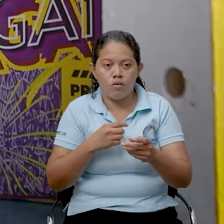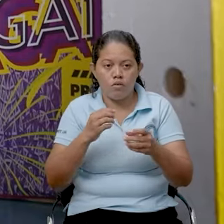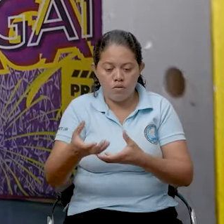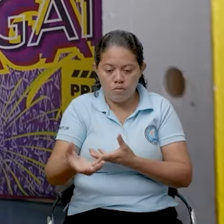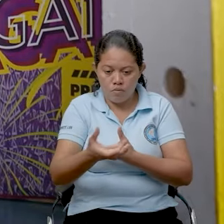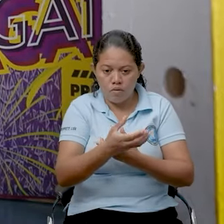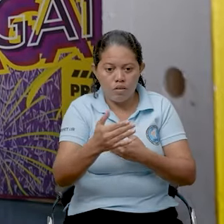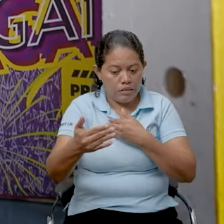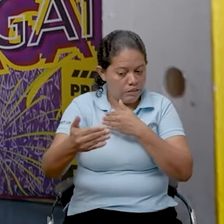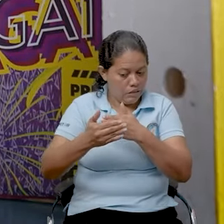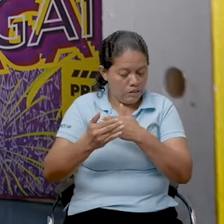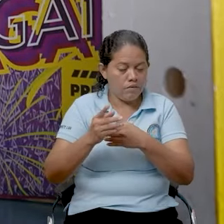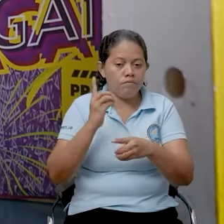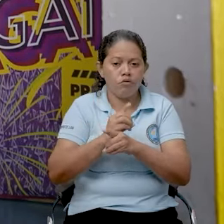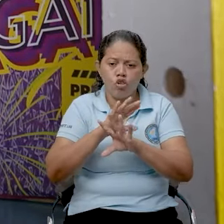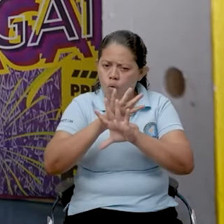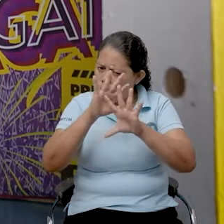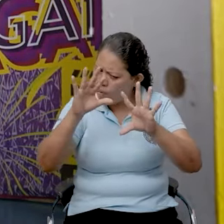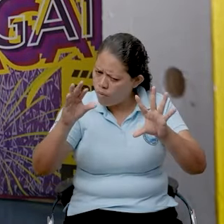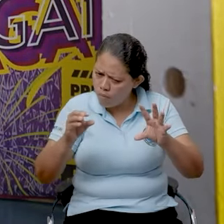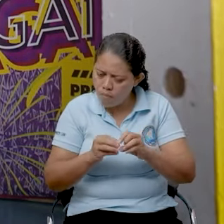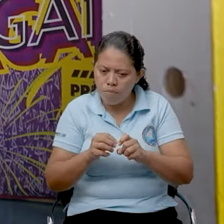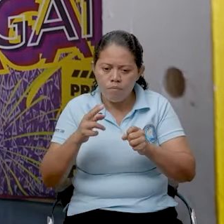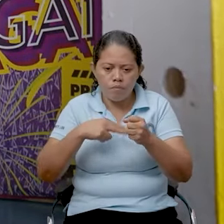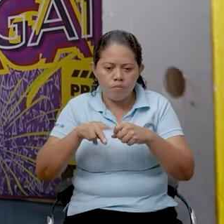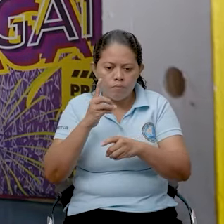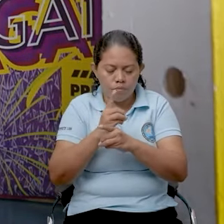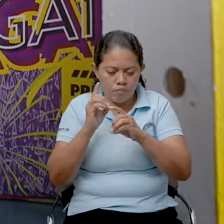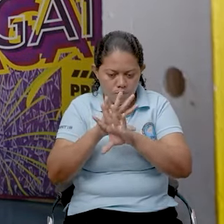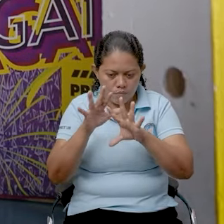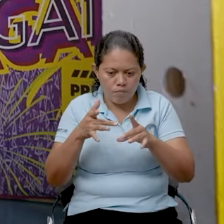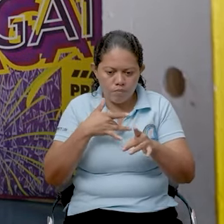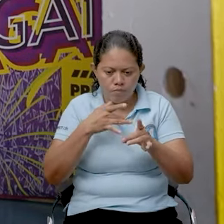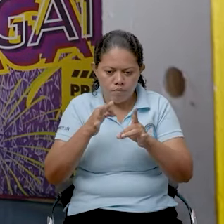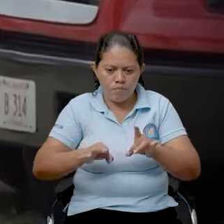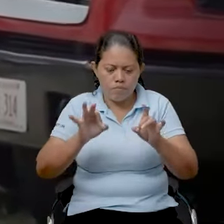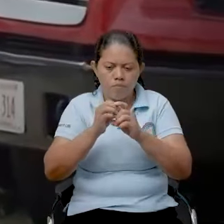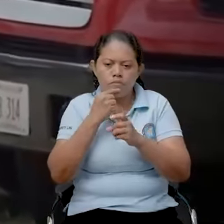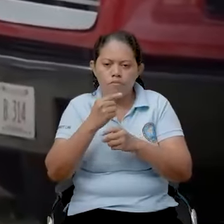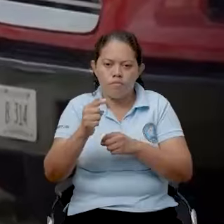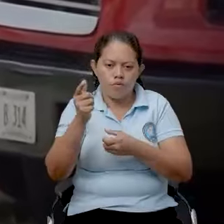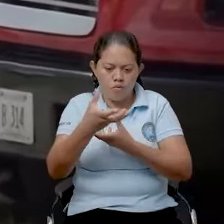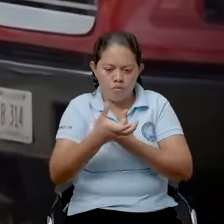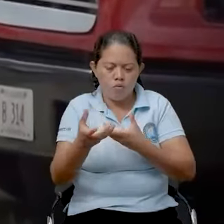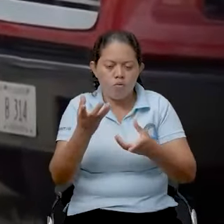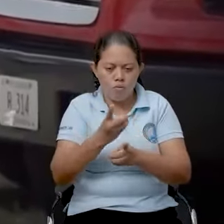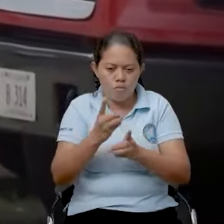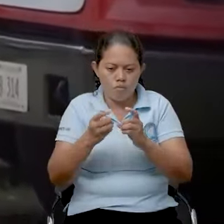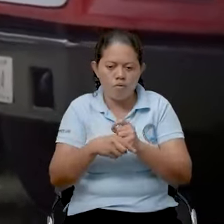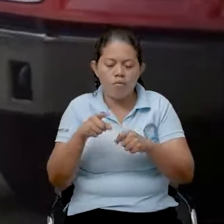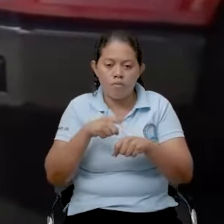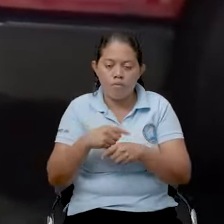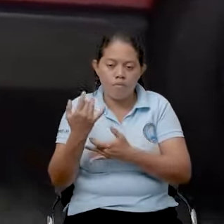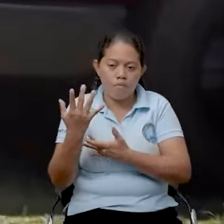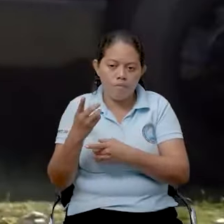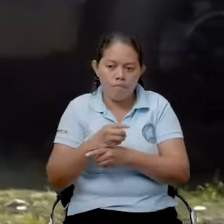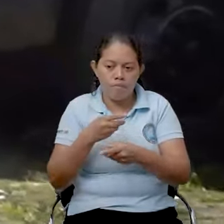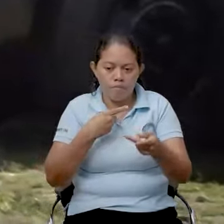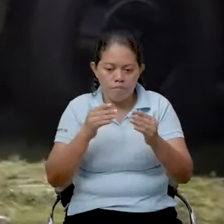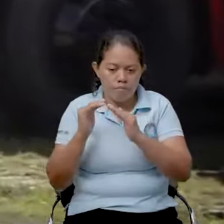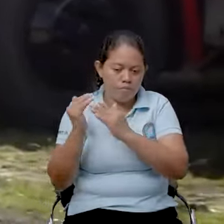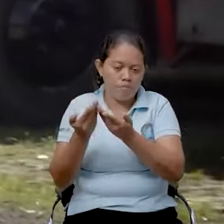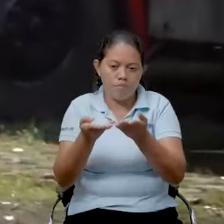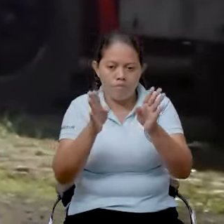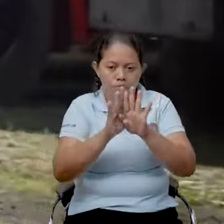bomberos que están cerca. Tenemos todas las condiciones que nos dicen los bomberos, como tenemos que estar en este establecimiento,